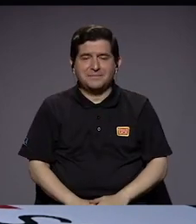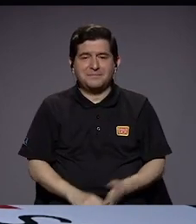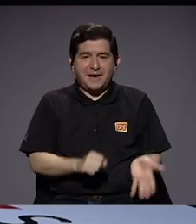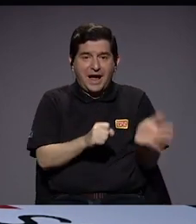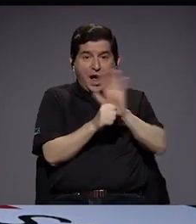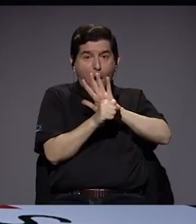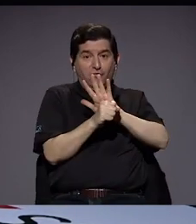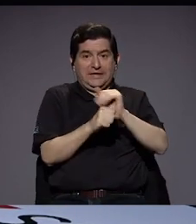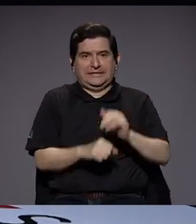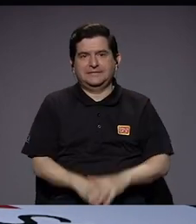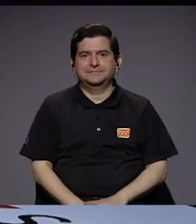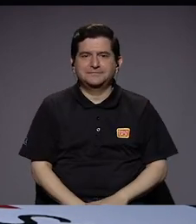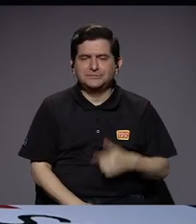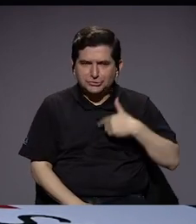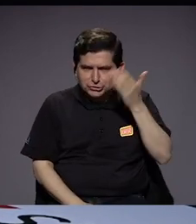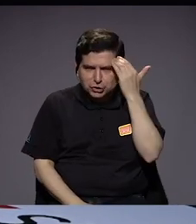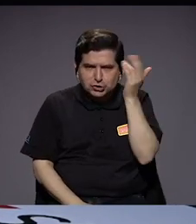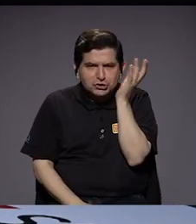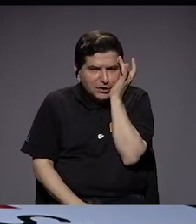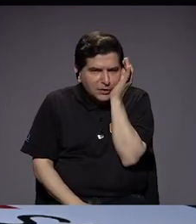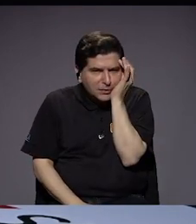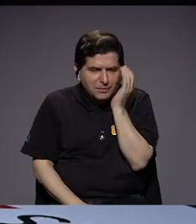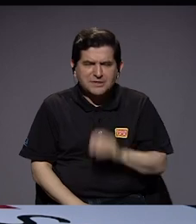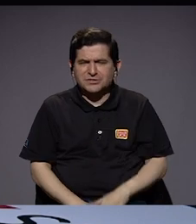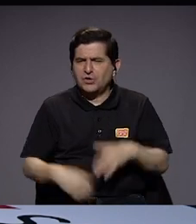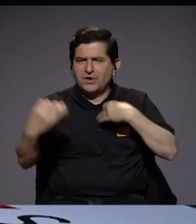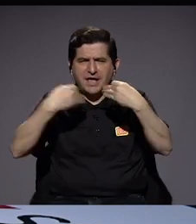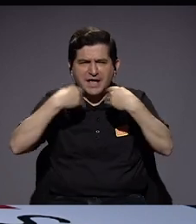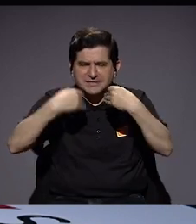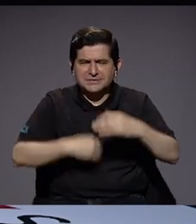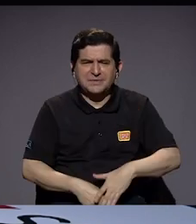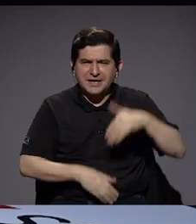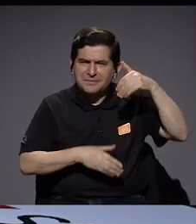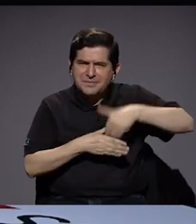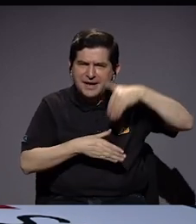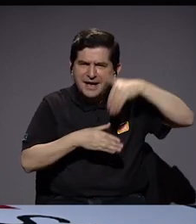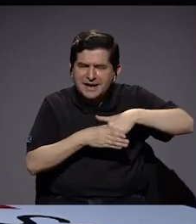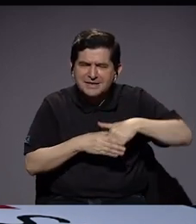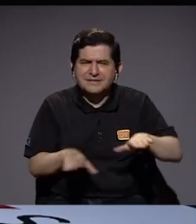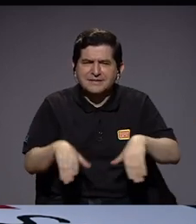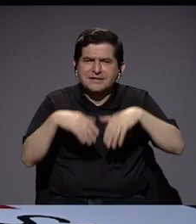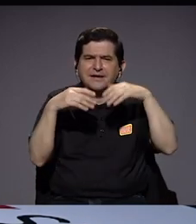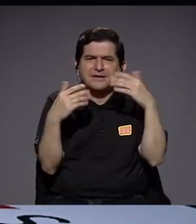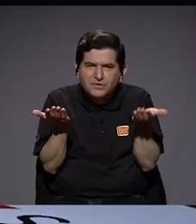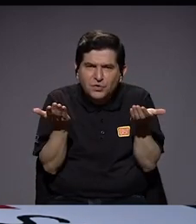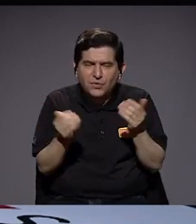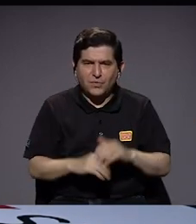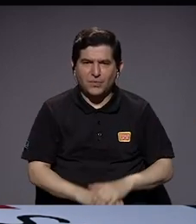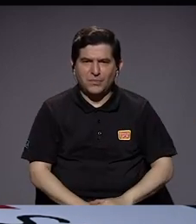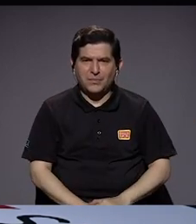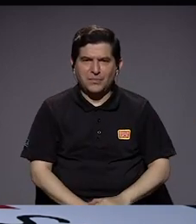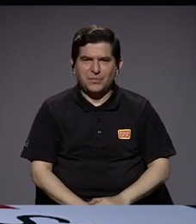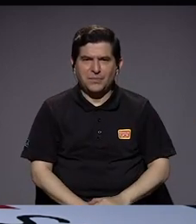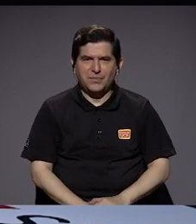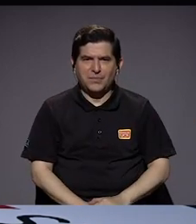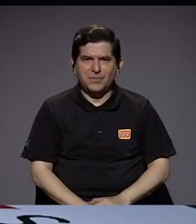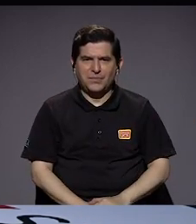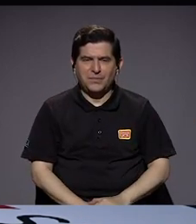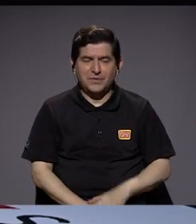-19. Y bueno, sé que eso es una preocupación. Cuénteme cómo se está viviendo a lo interno todo este